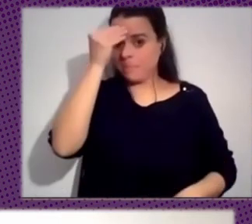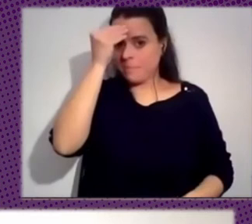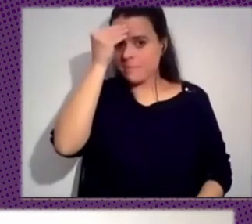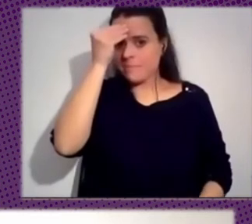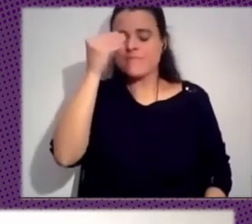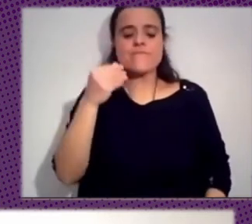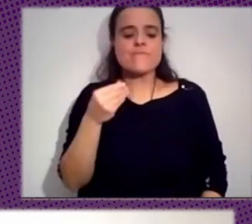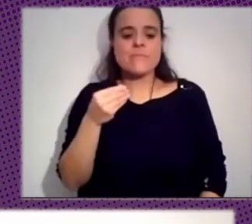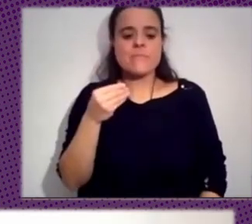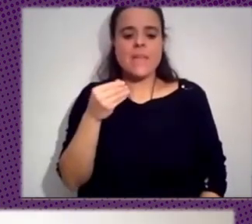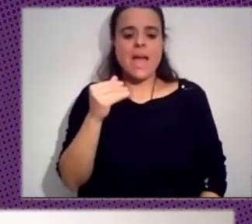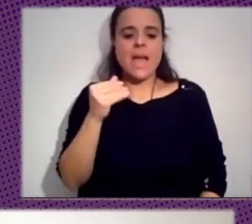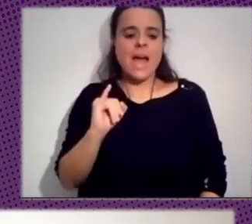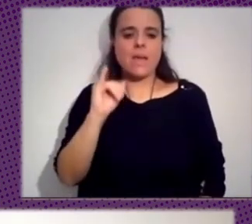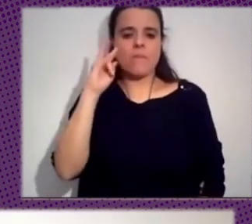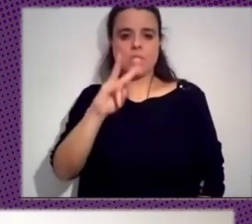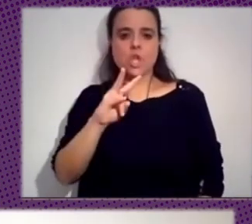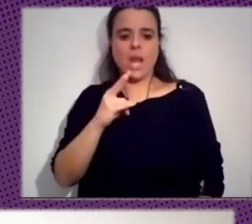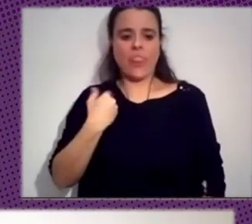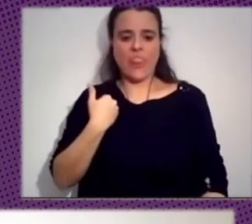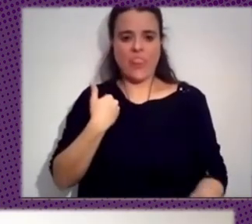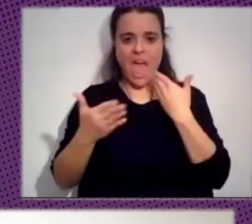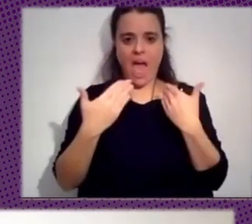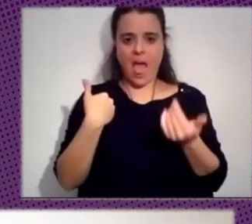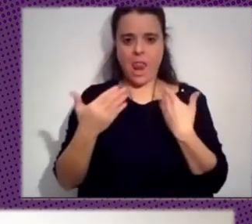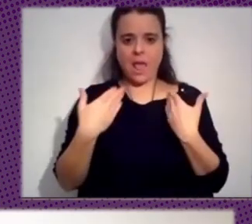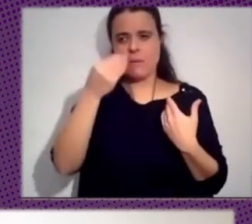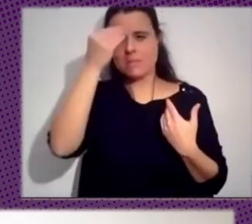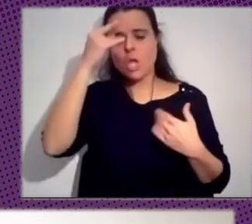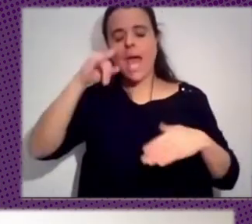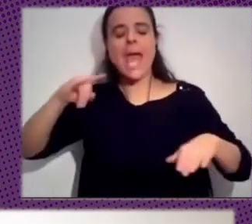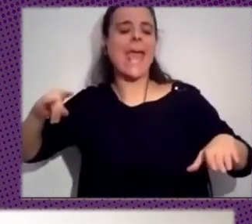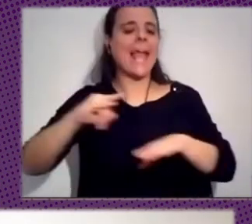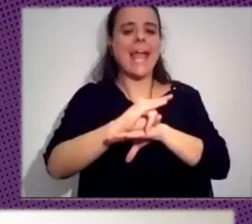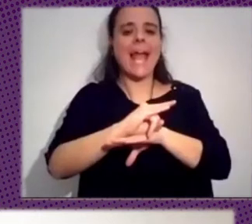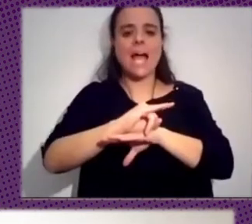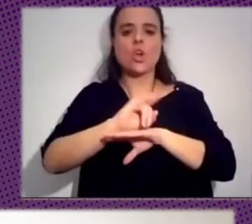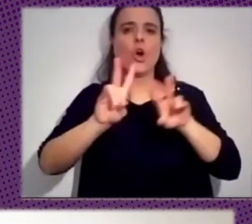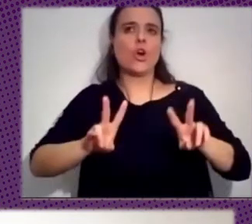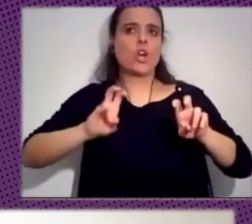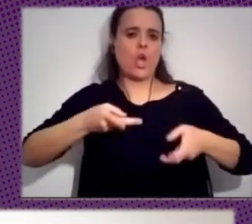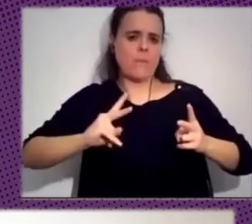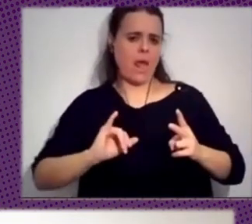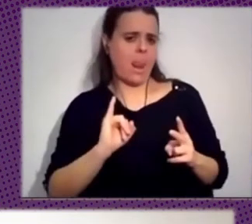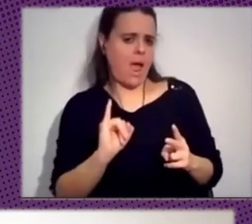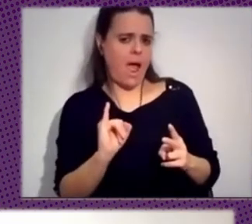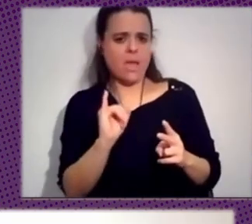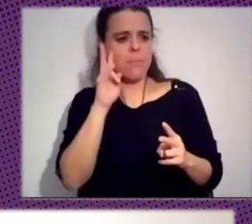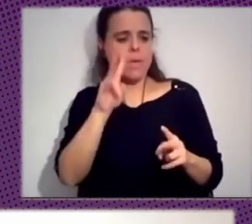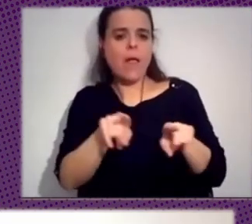visión dialéctica, o sea, sí creemos que hay un engaño neoliberal con una mirada del abuso de las